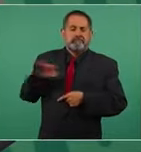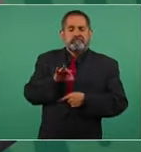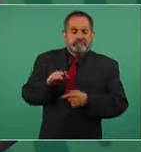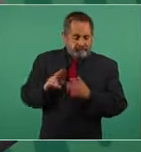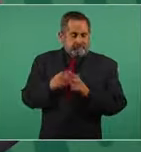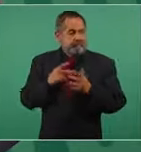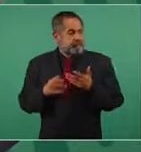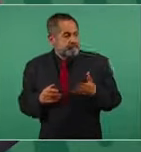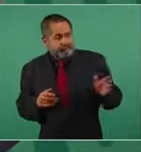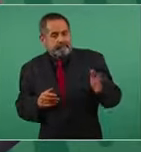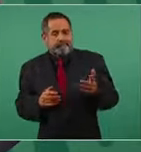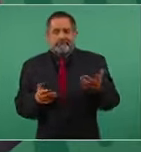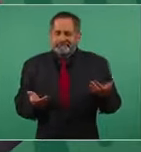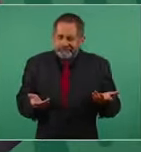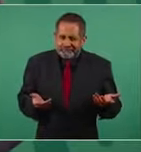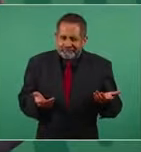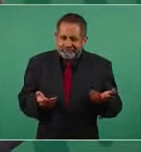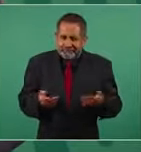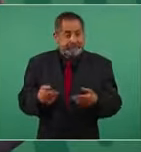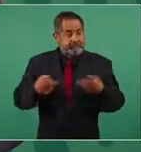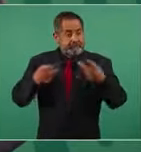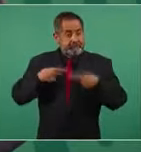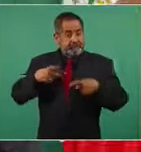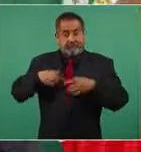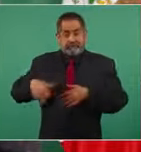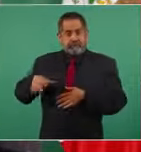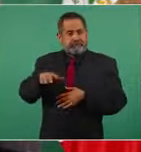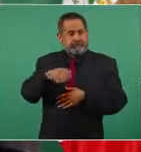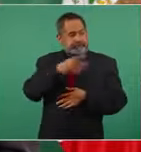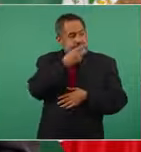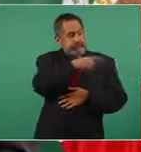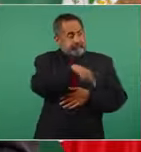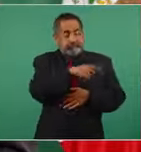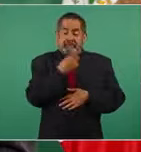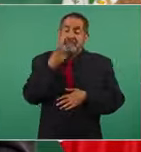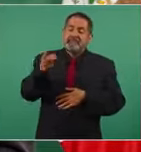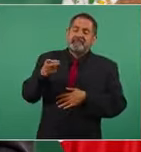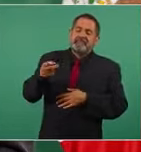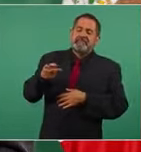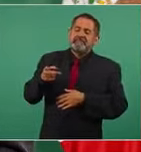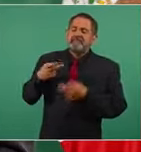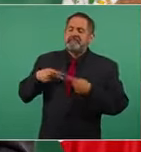entonces eso de que el pueblo es malagradecido no es cierto el